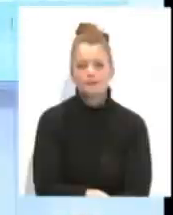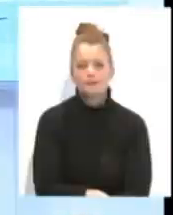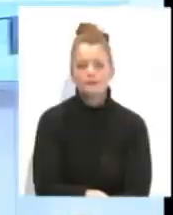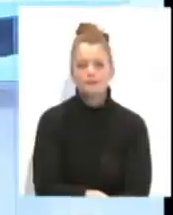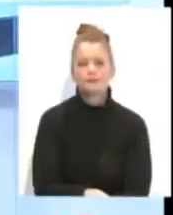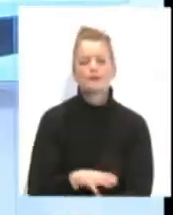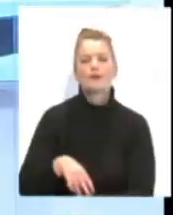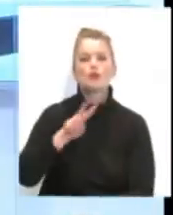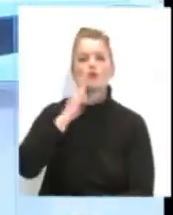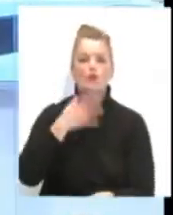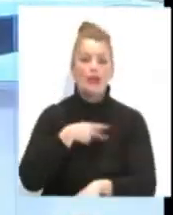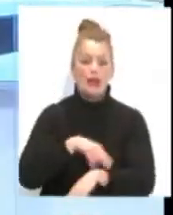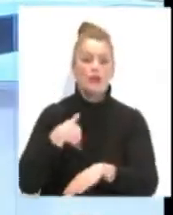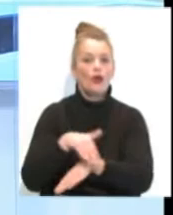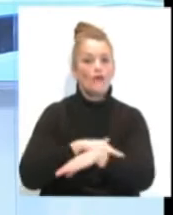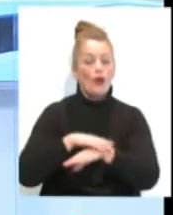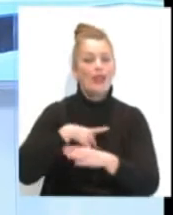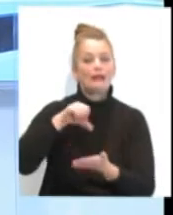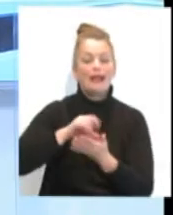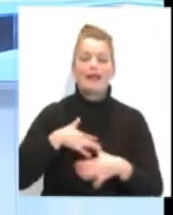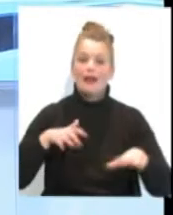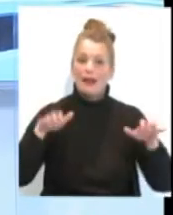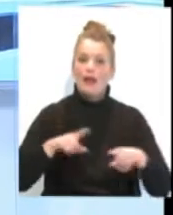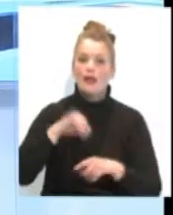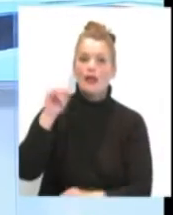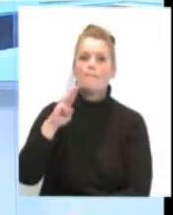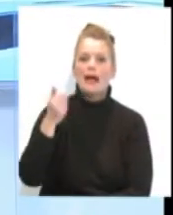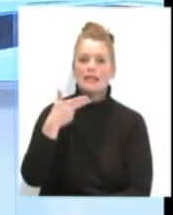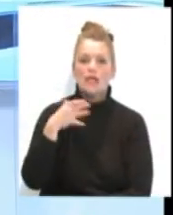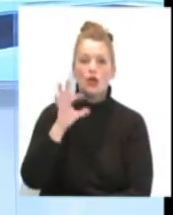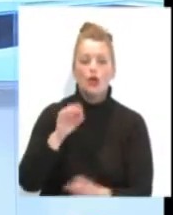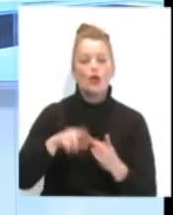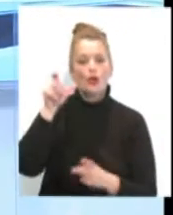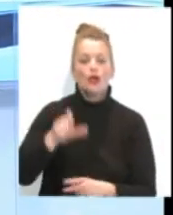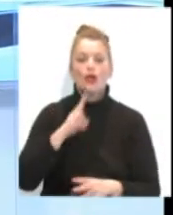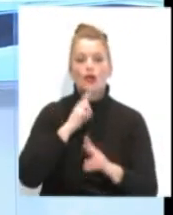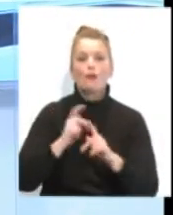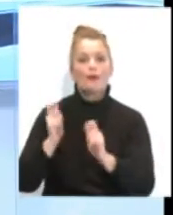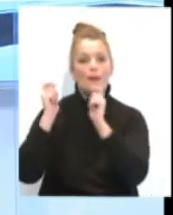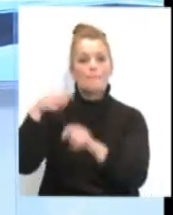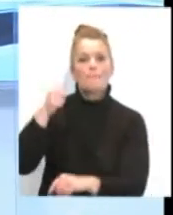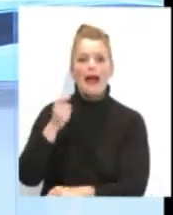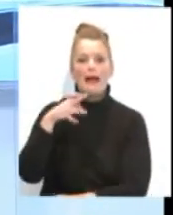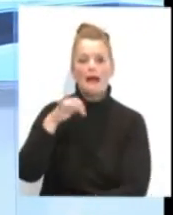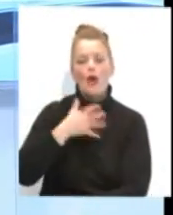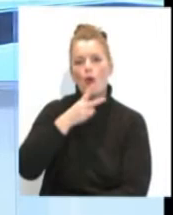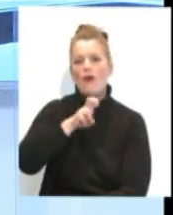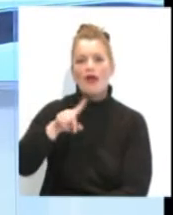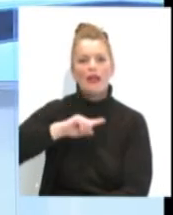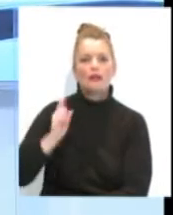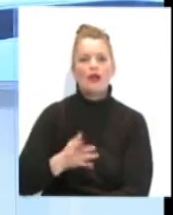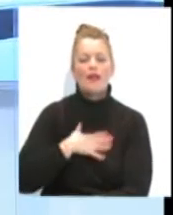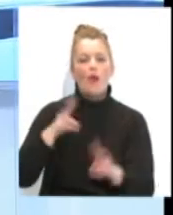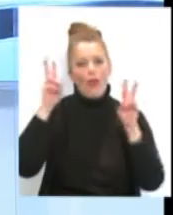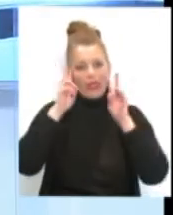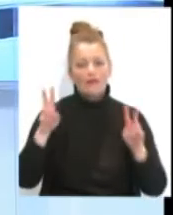El subdelegado del Gobierno Central en Cádiz, José Pacheco, asegura que el nombramiento de María Gámez como nueva directora de la Guardia Civil